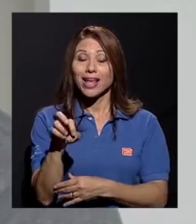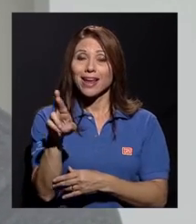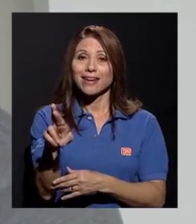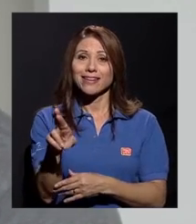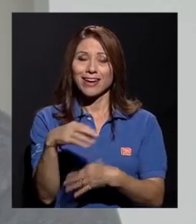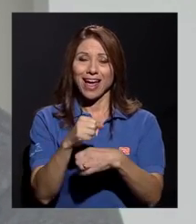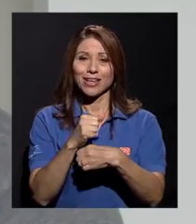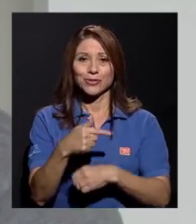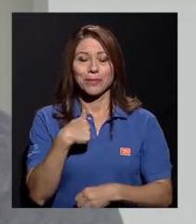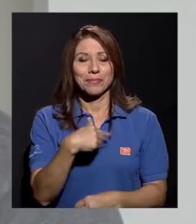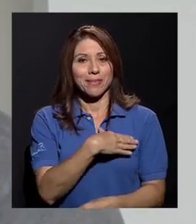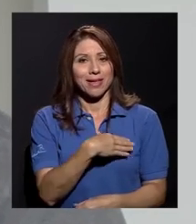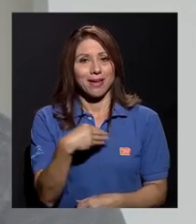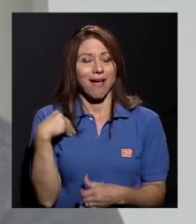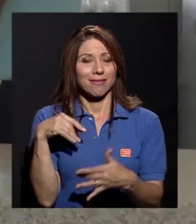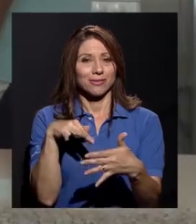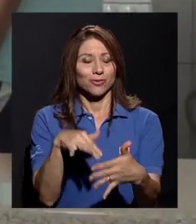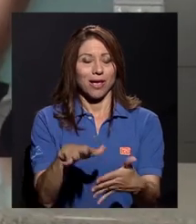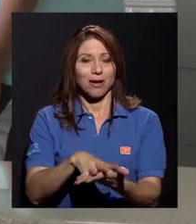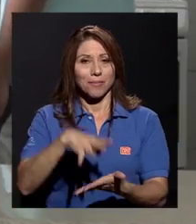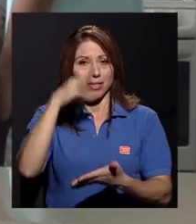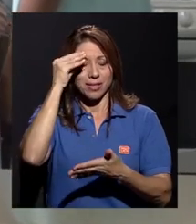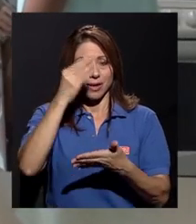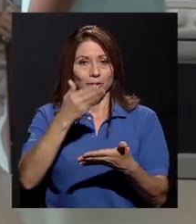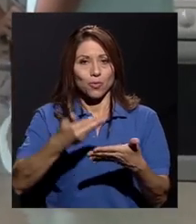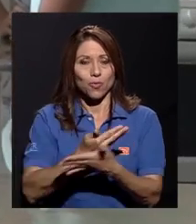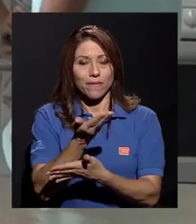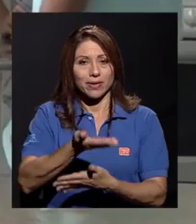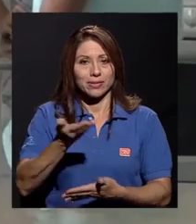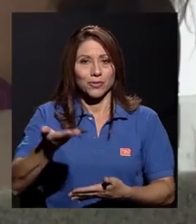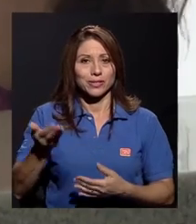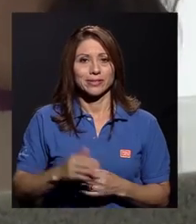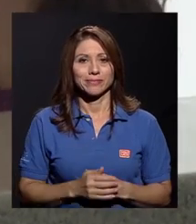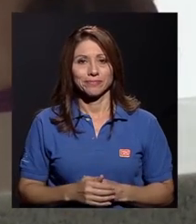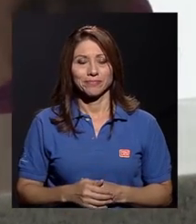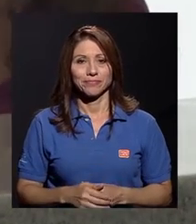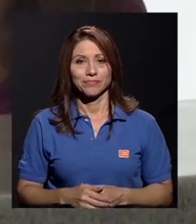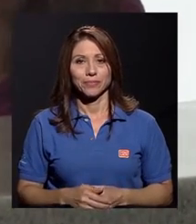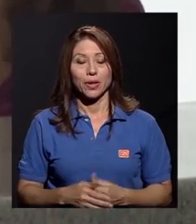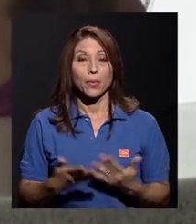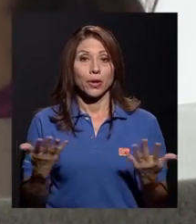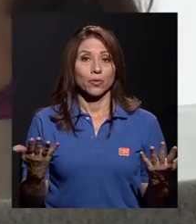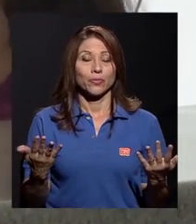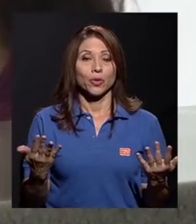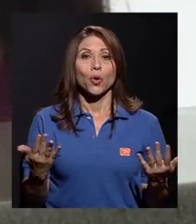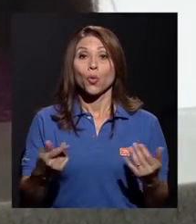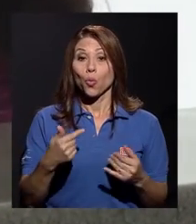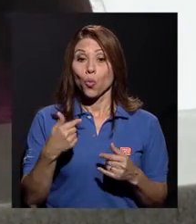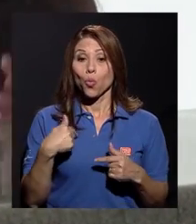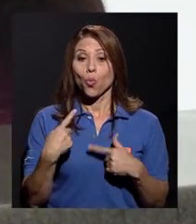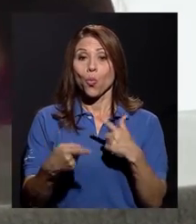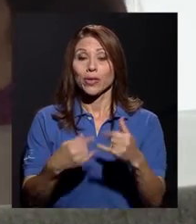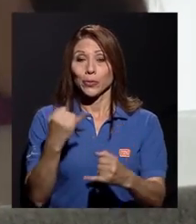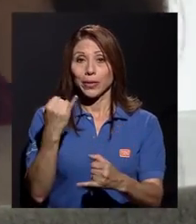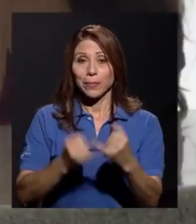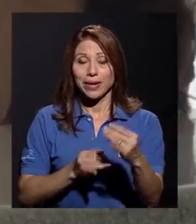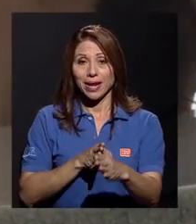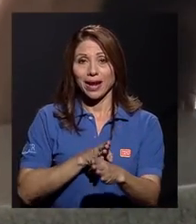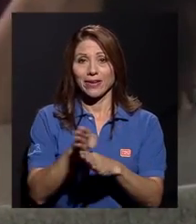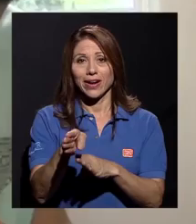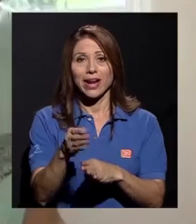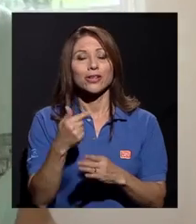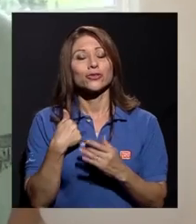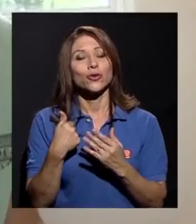encanta estudiar, aprender cosas nuevas. Bueno, cuando yo termine la carrera, espero